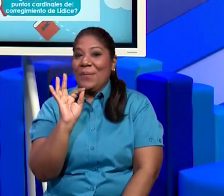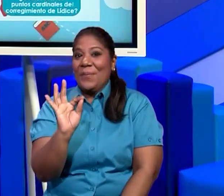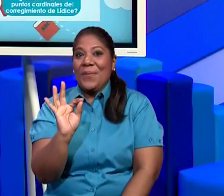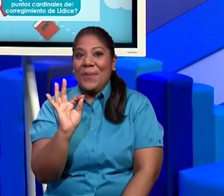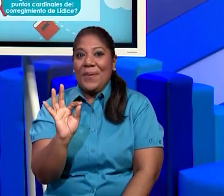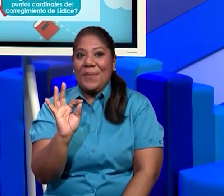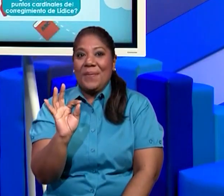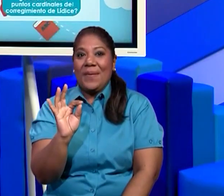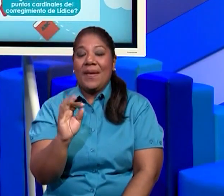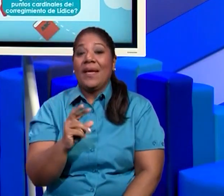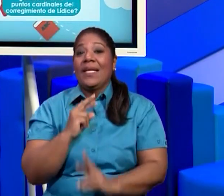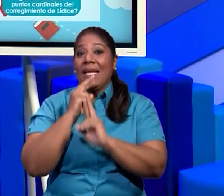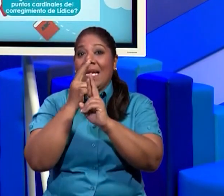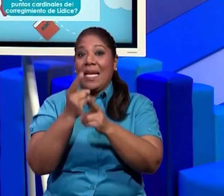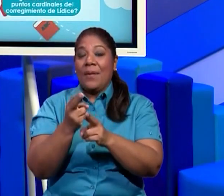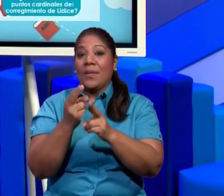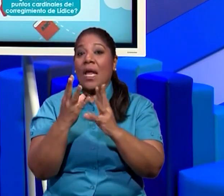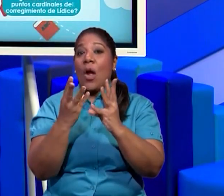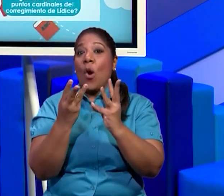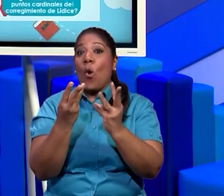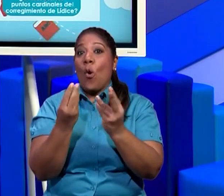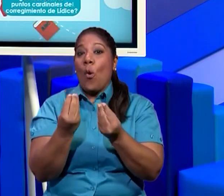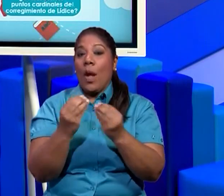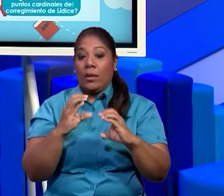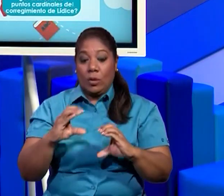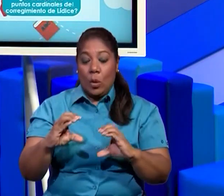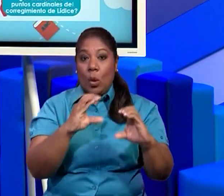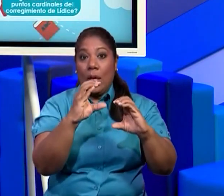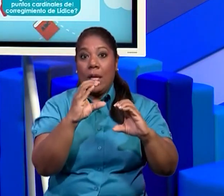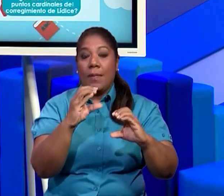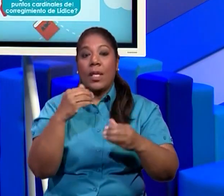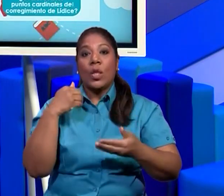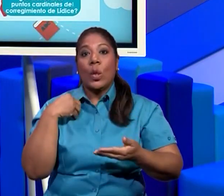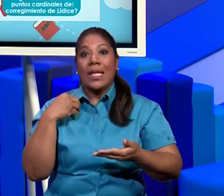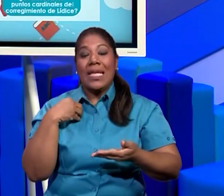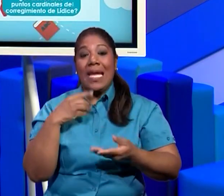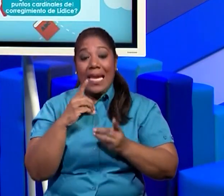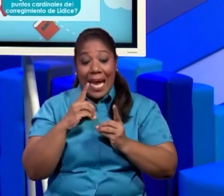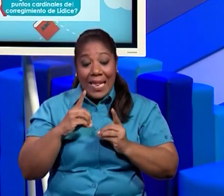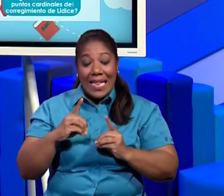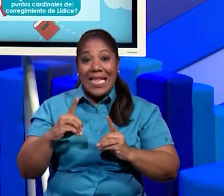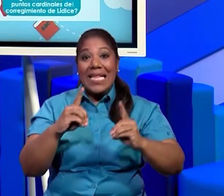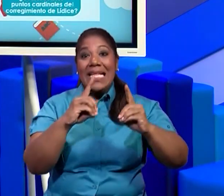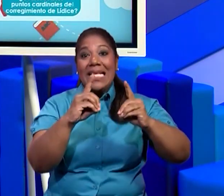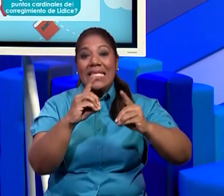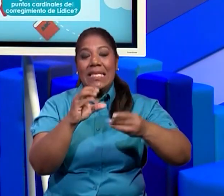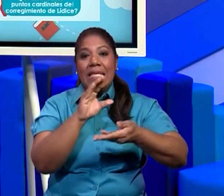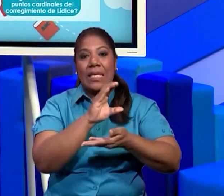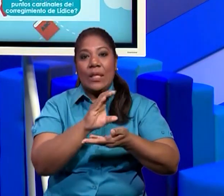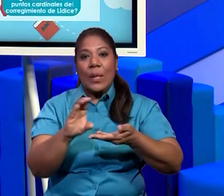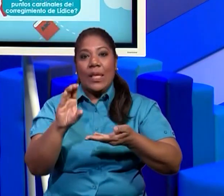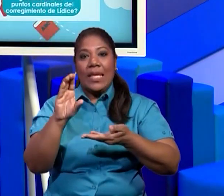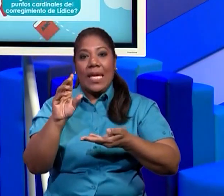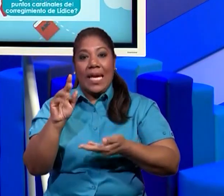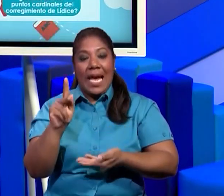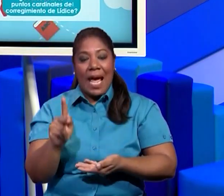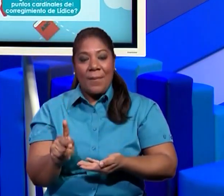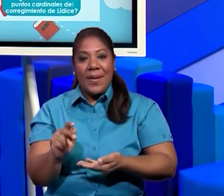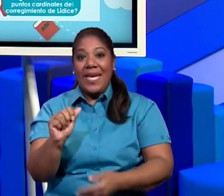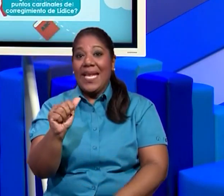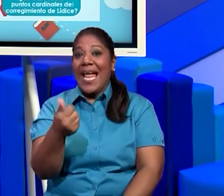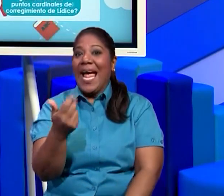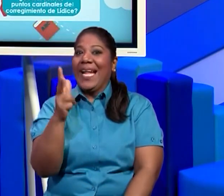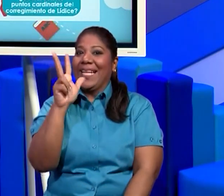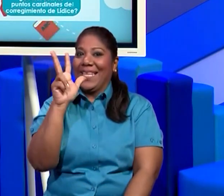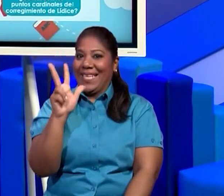bien, respondimos. ¿Cuántos corregimientos tiene? Y contamos. ¿Y cuántos eran? Trece corregimientos.